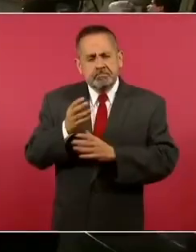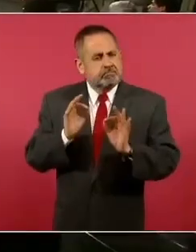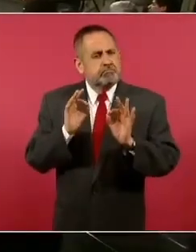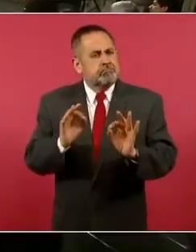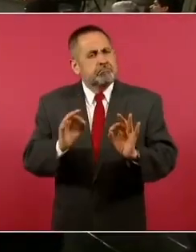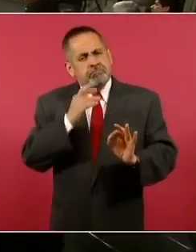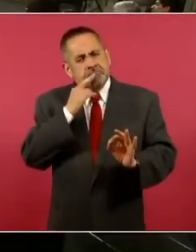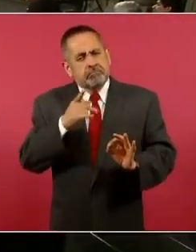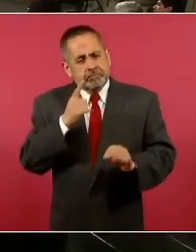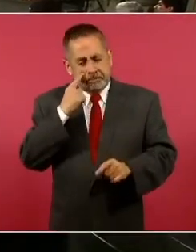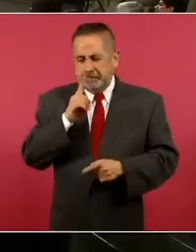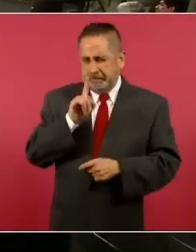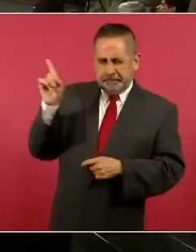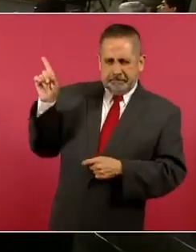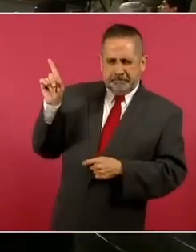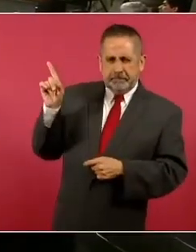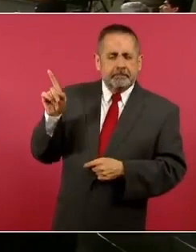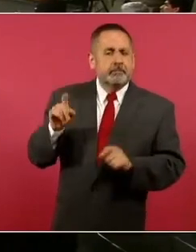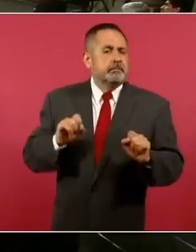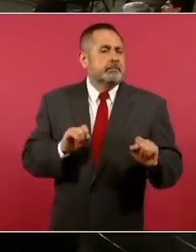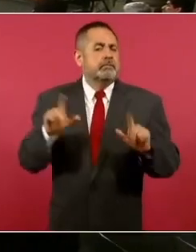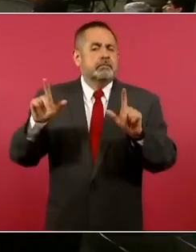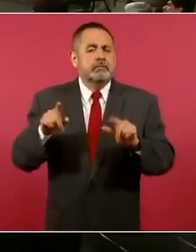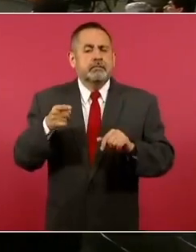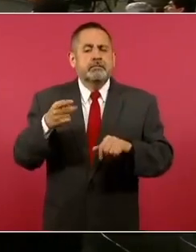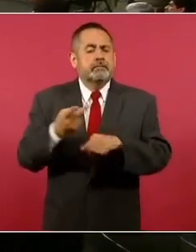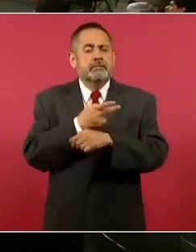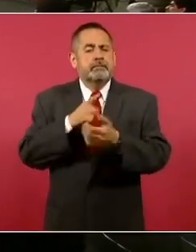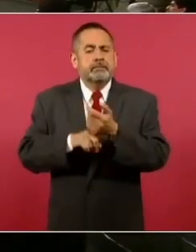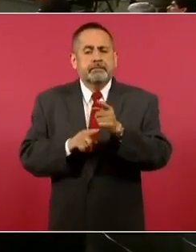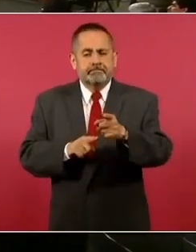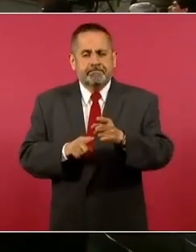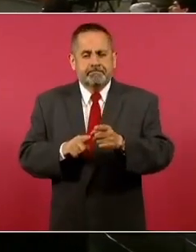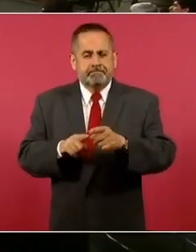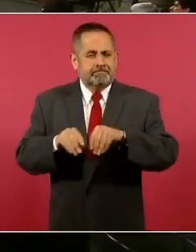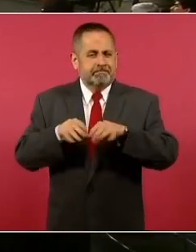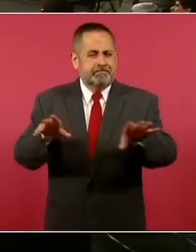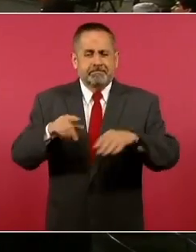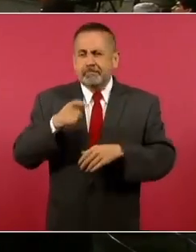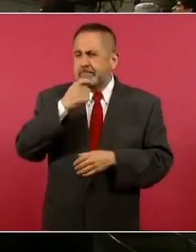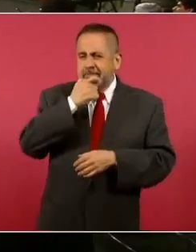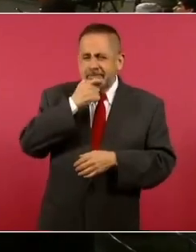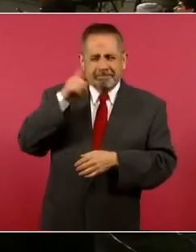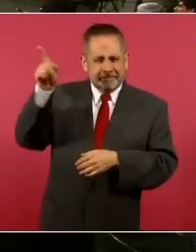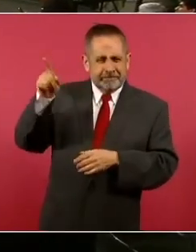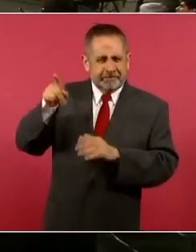poner lo que sacó una revista inglesa,